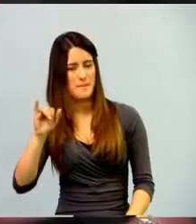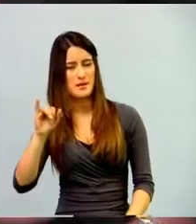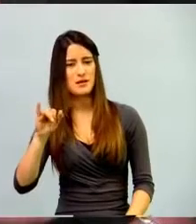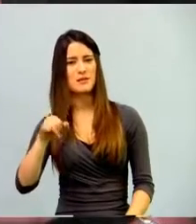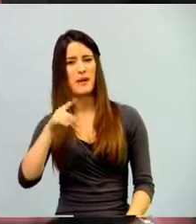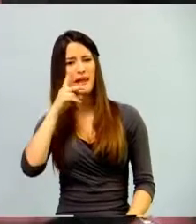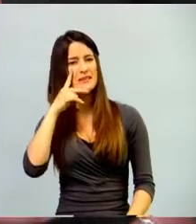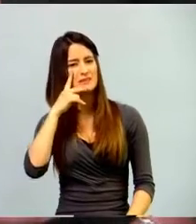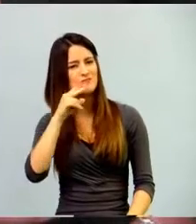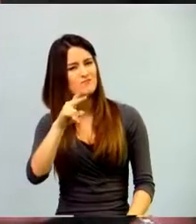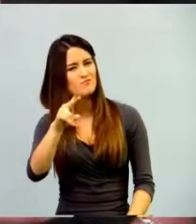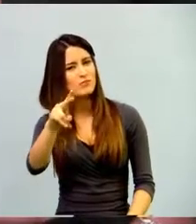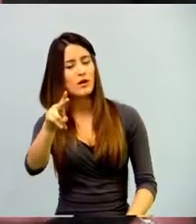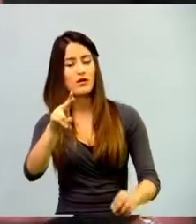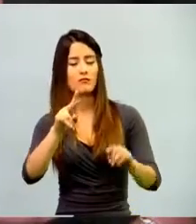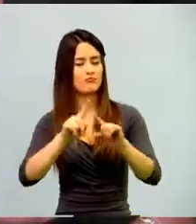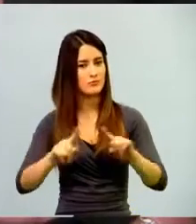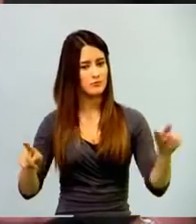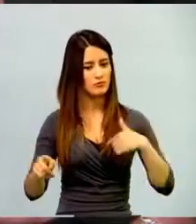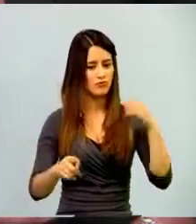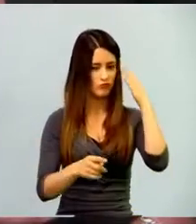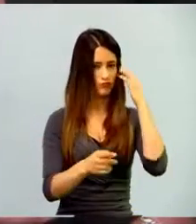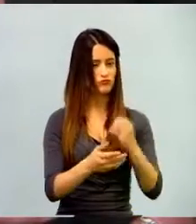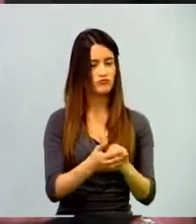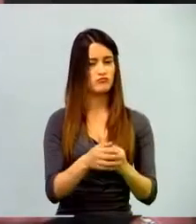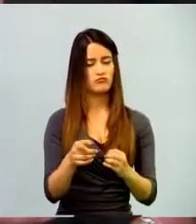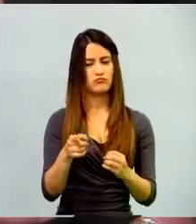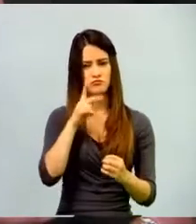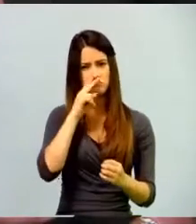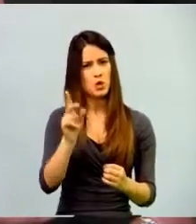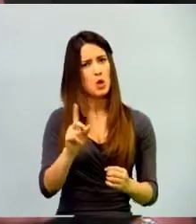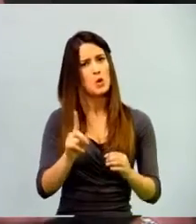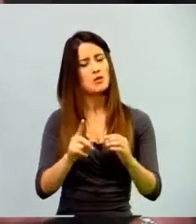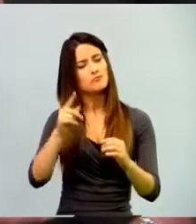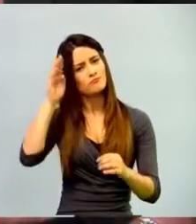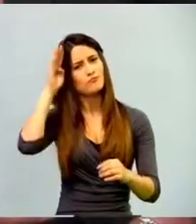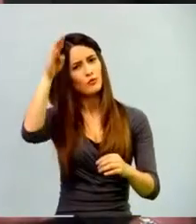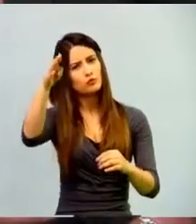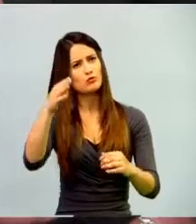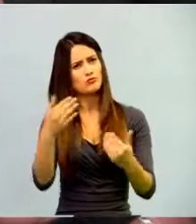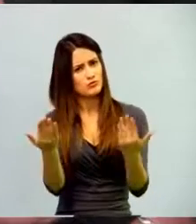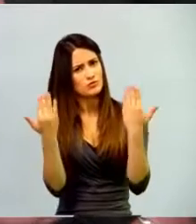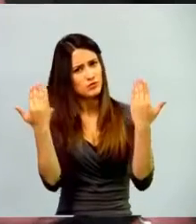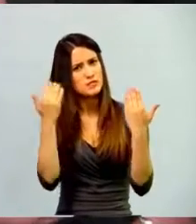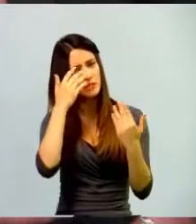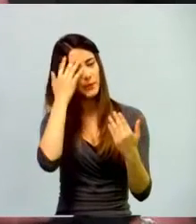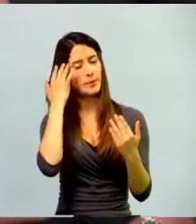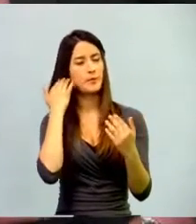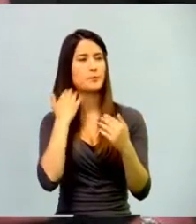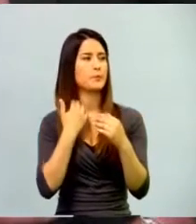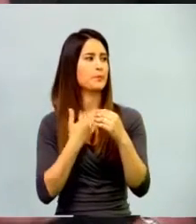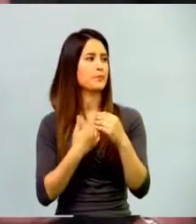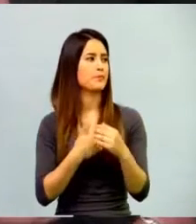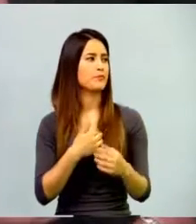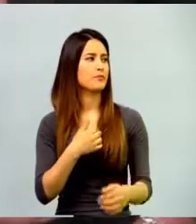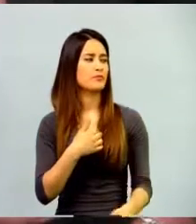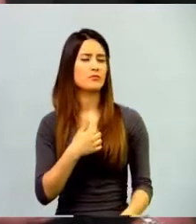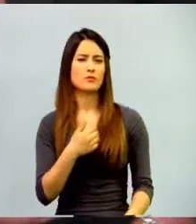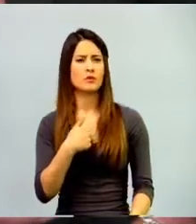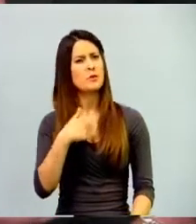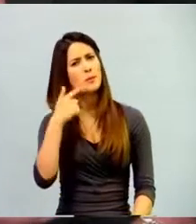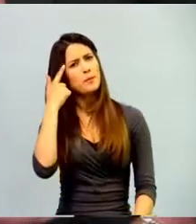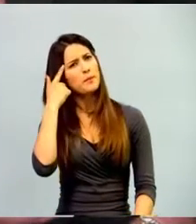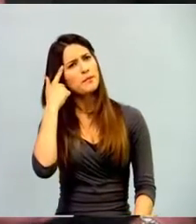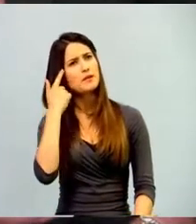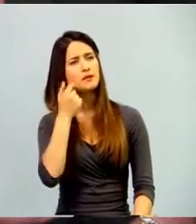Para nosotros es el futuro. Es realmente el desarrollo que hay que apostarle ahora y que responde una pregunta. ¿Será que podemos enseñarlo todo